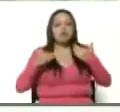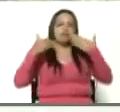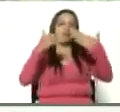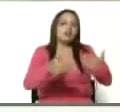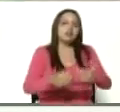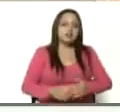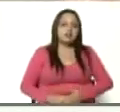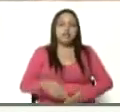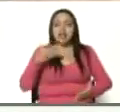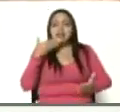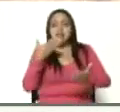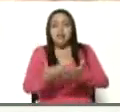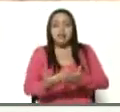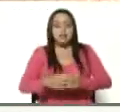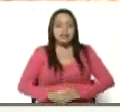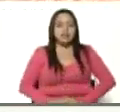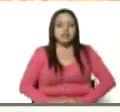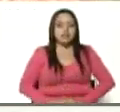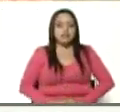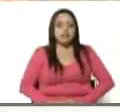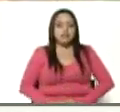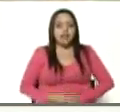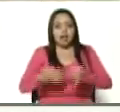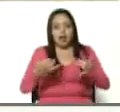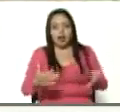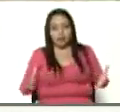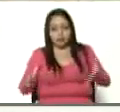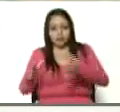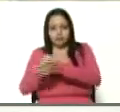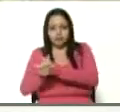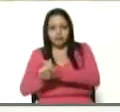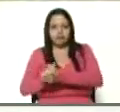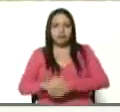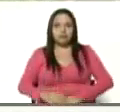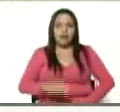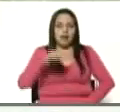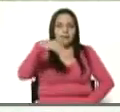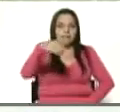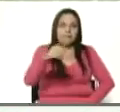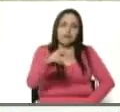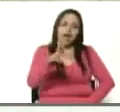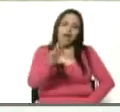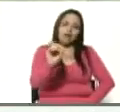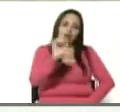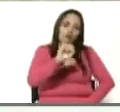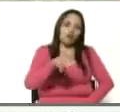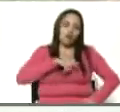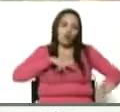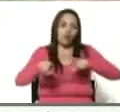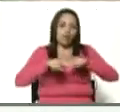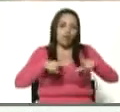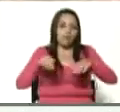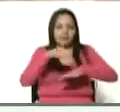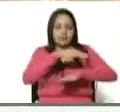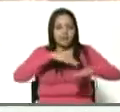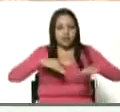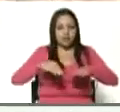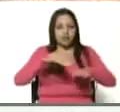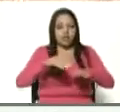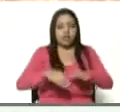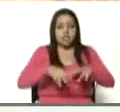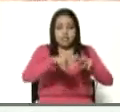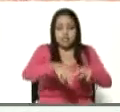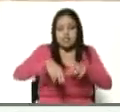Gracias, Luis, presidente. Aquí estamos con el compañero Marcos Calle, coordinador del Ministerio de Agricultura en el